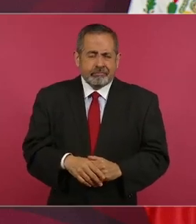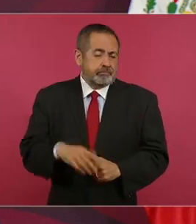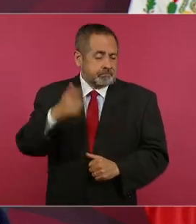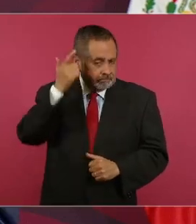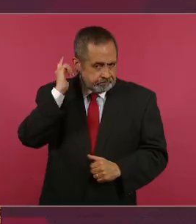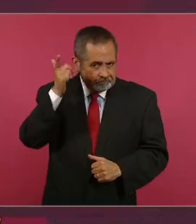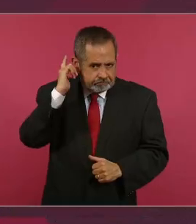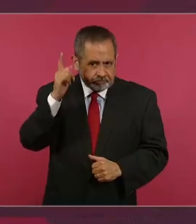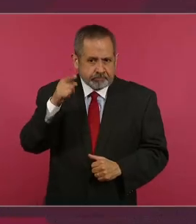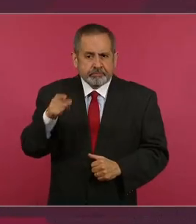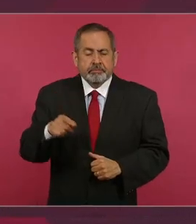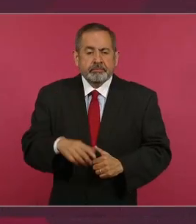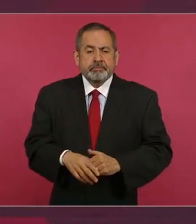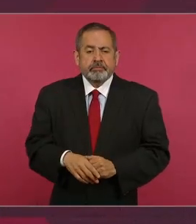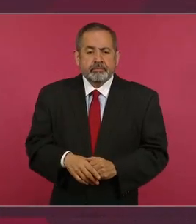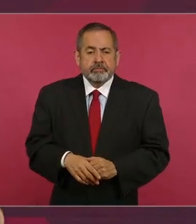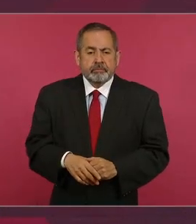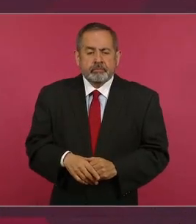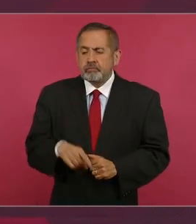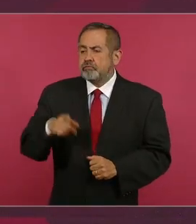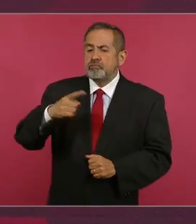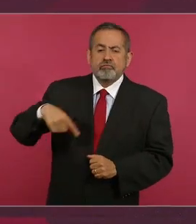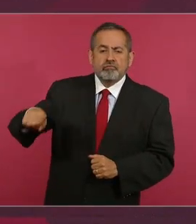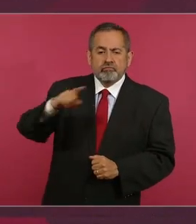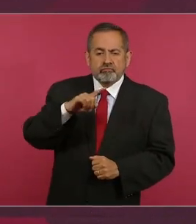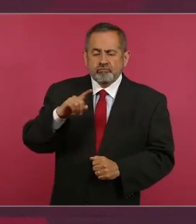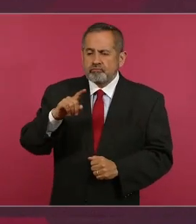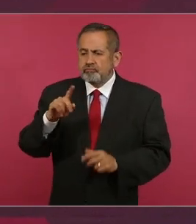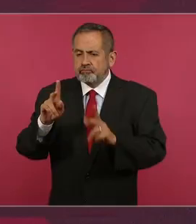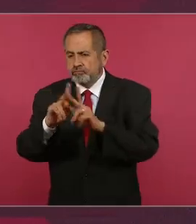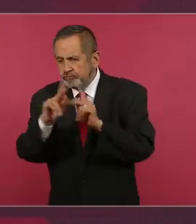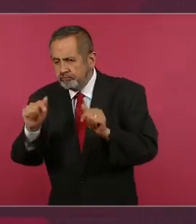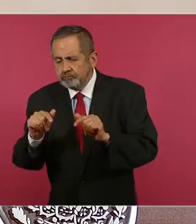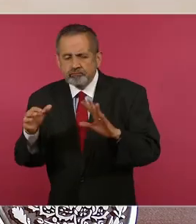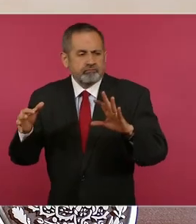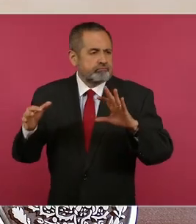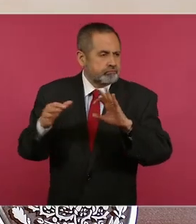ojalá y se logre una reconciliación